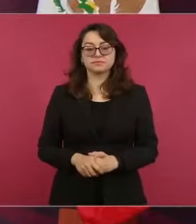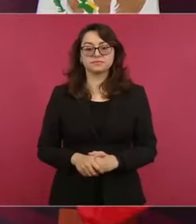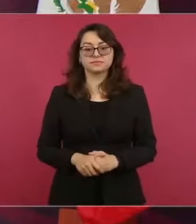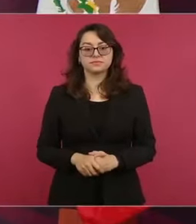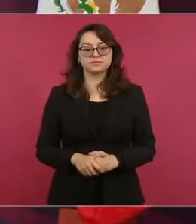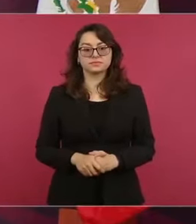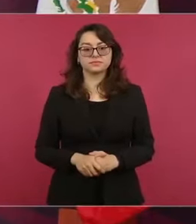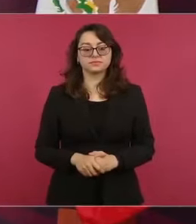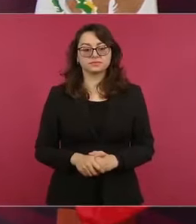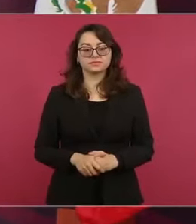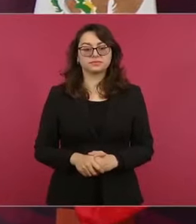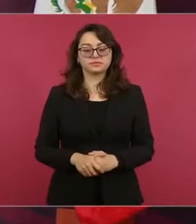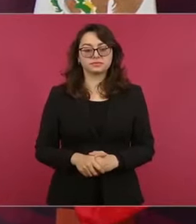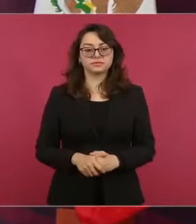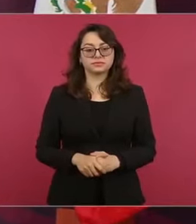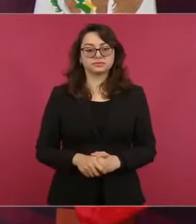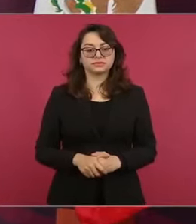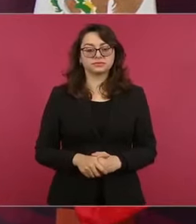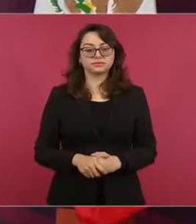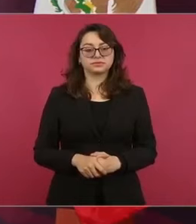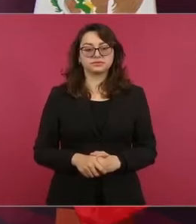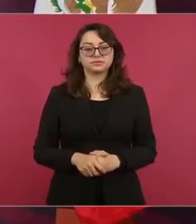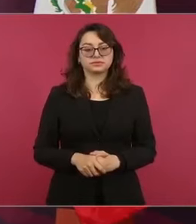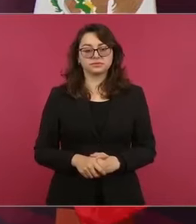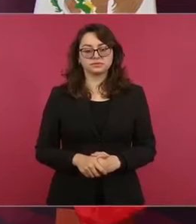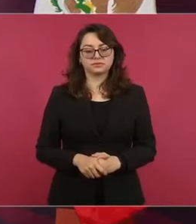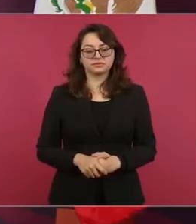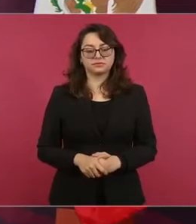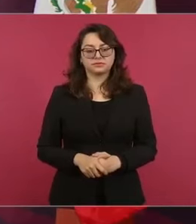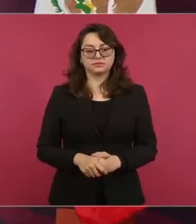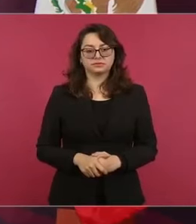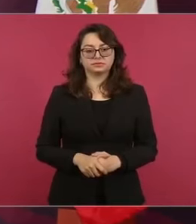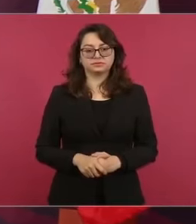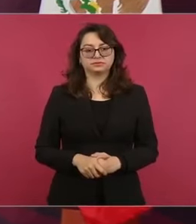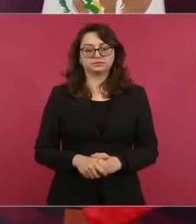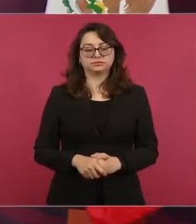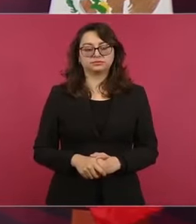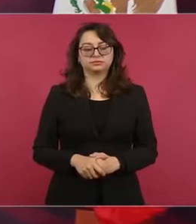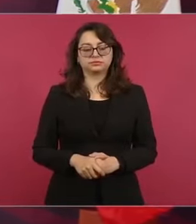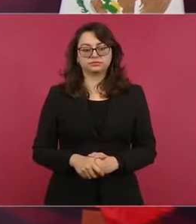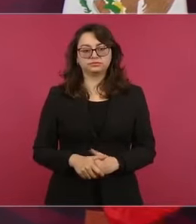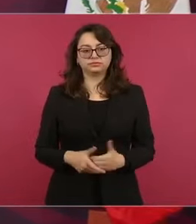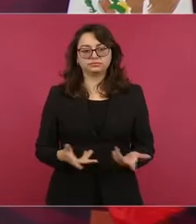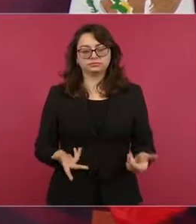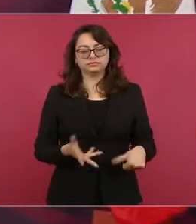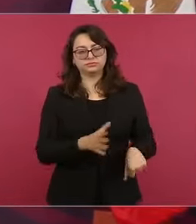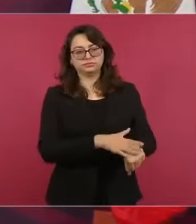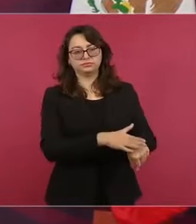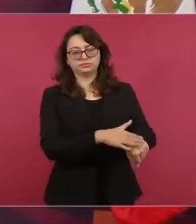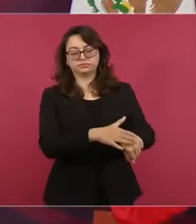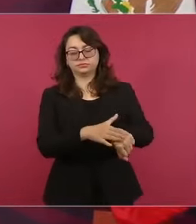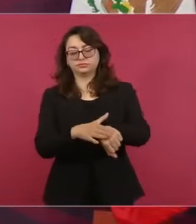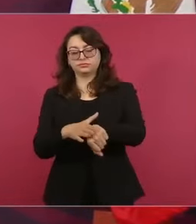un exhorto, hago un llamamiento a todos los abogados,